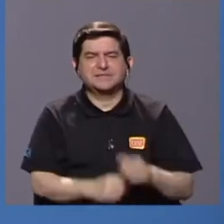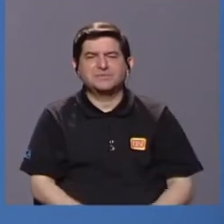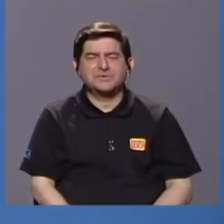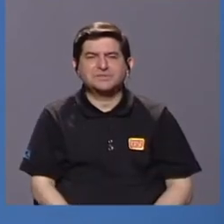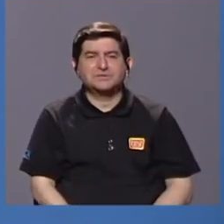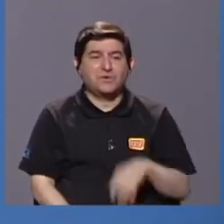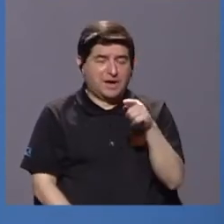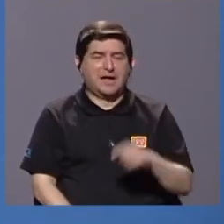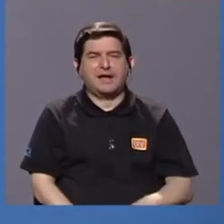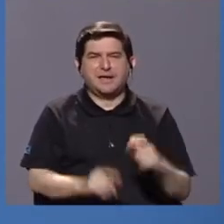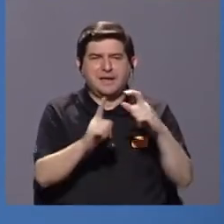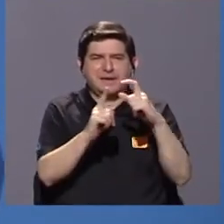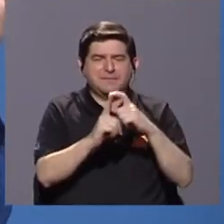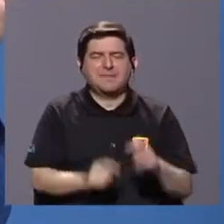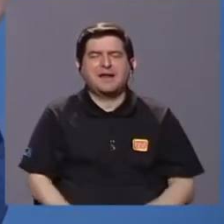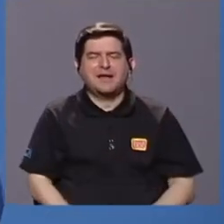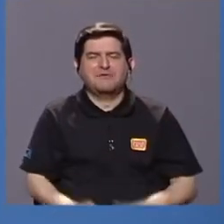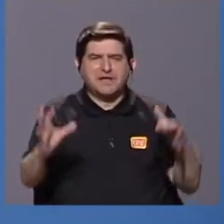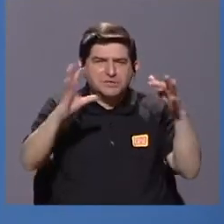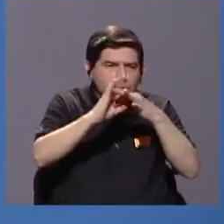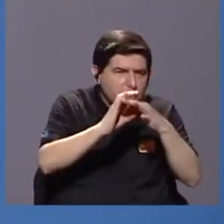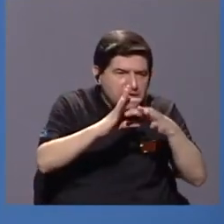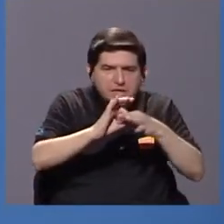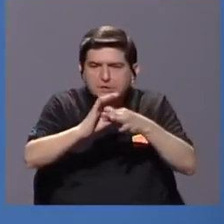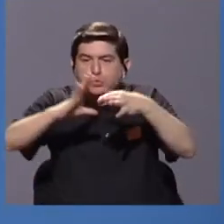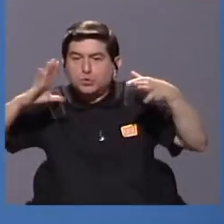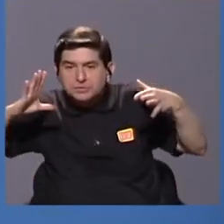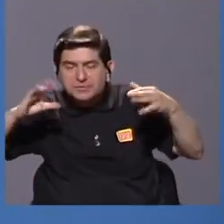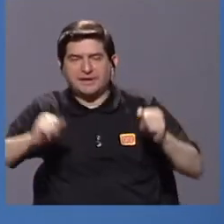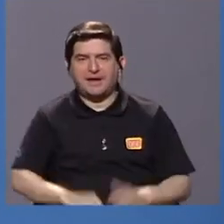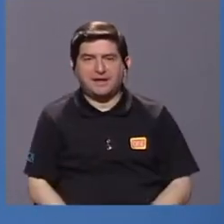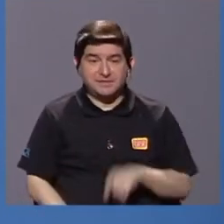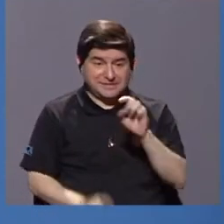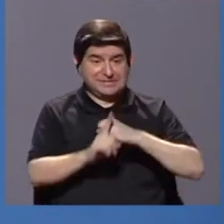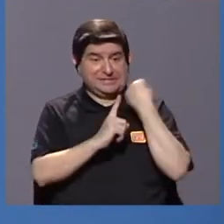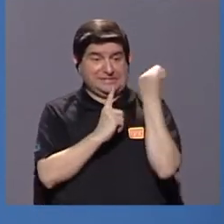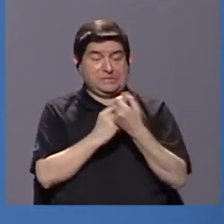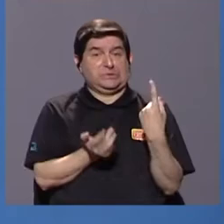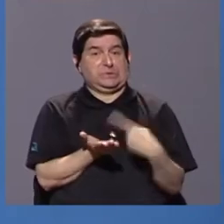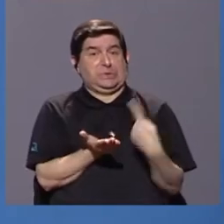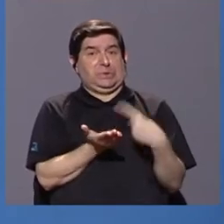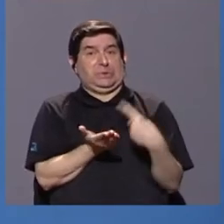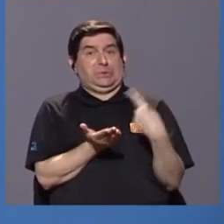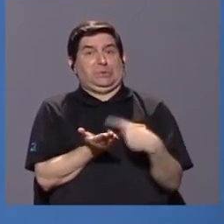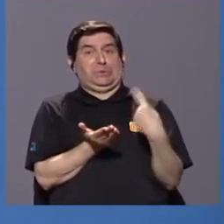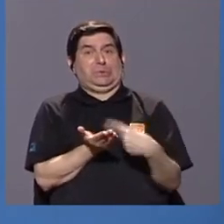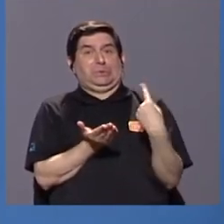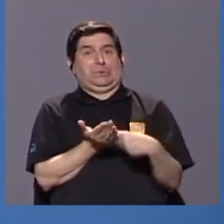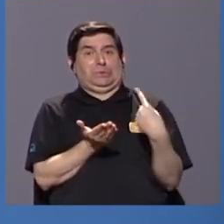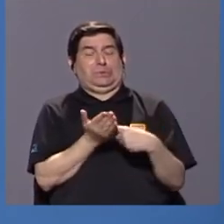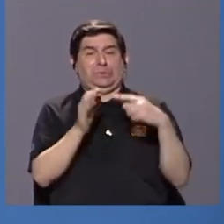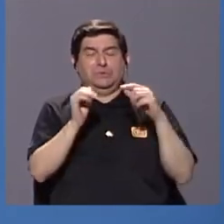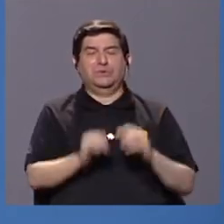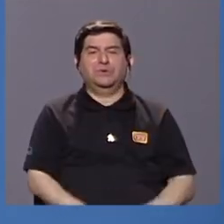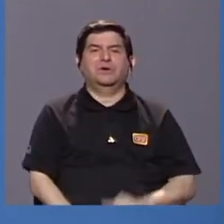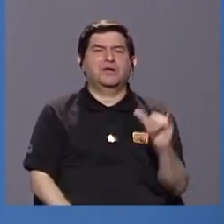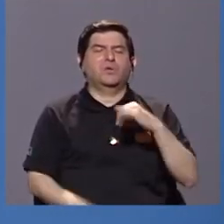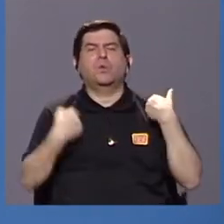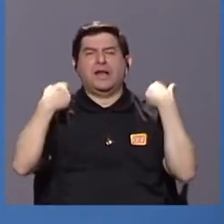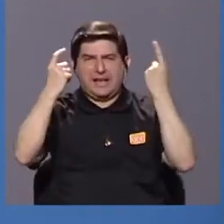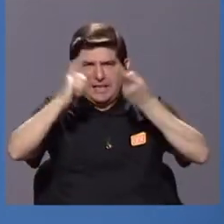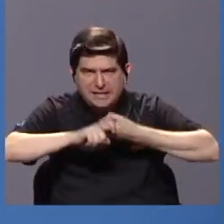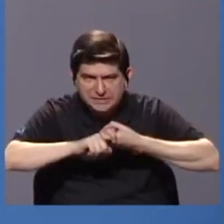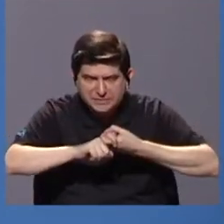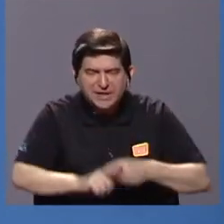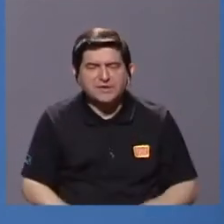compuestos, de si se escribe junto o separado, eso siempre es una cuestión de discusión, ¿verdad? Incluso, pues, en español, ¿verdad?